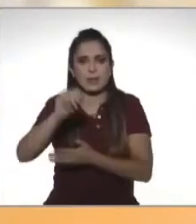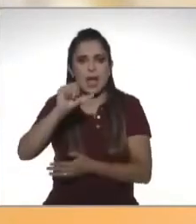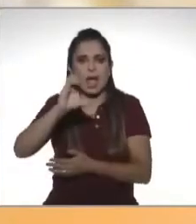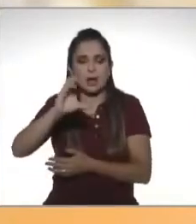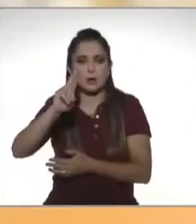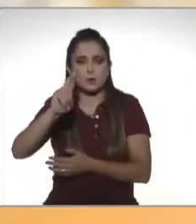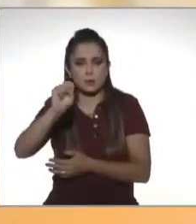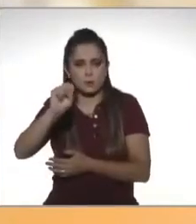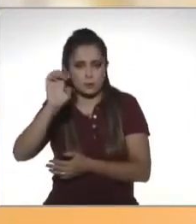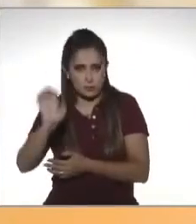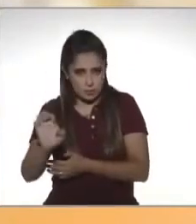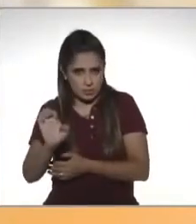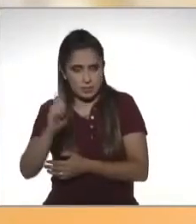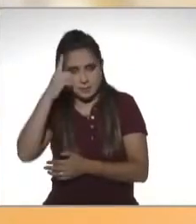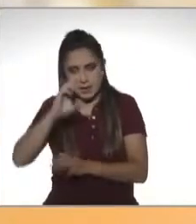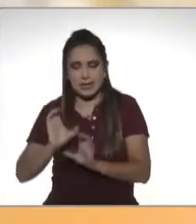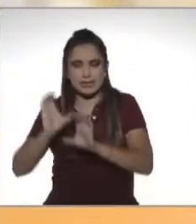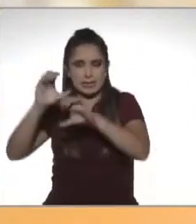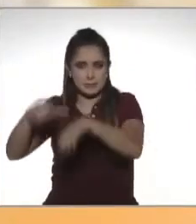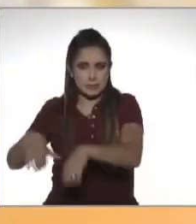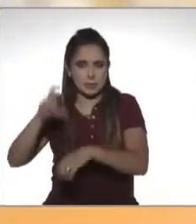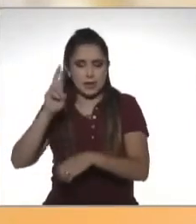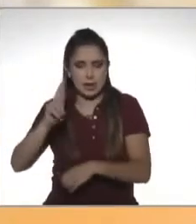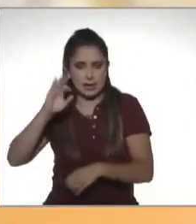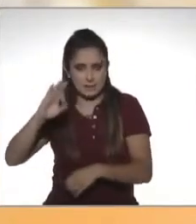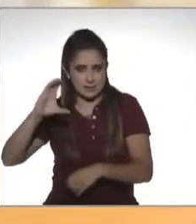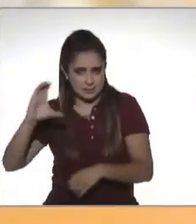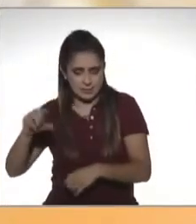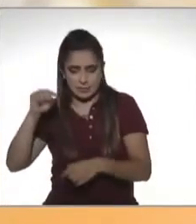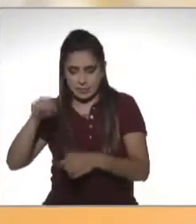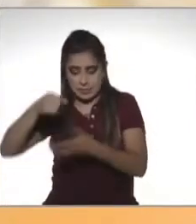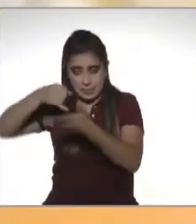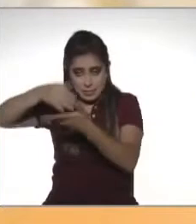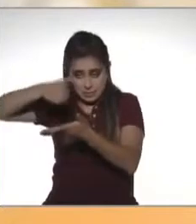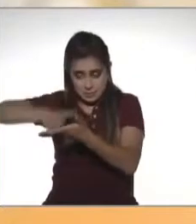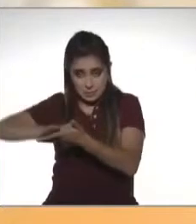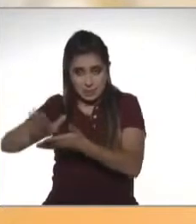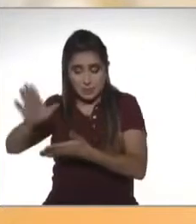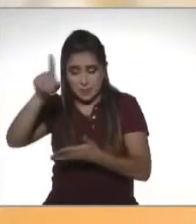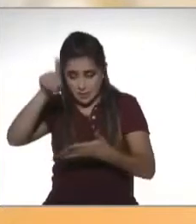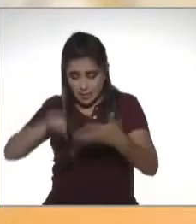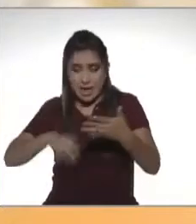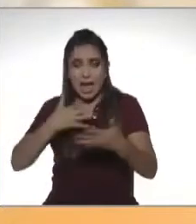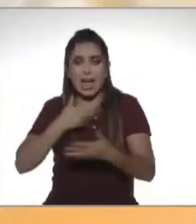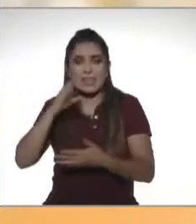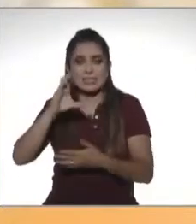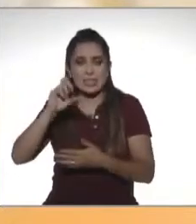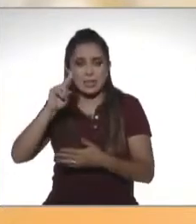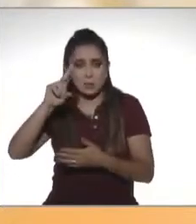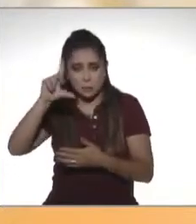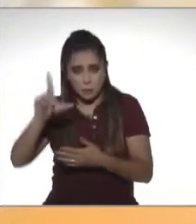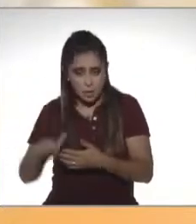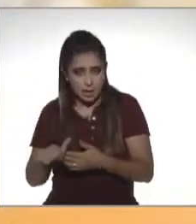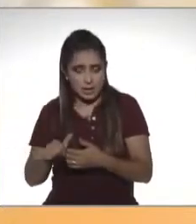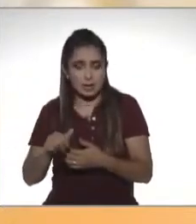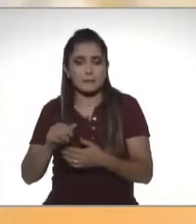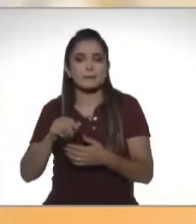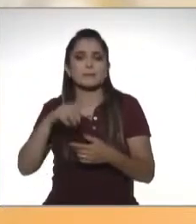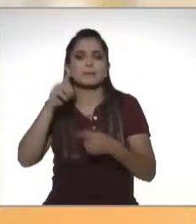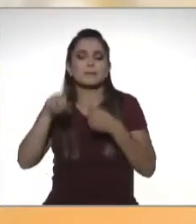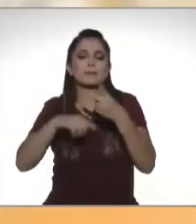único de inscripción al Registro Federal de Contribuyentes que contiene la cédula de identificación fiscal